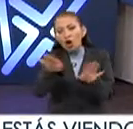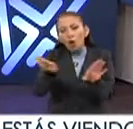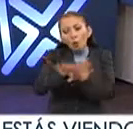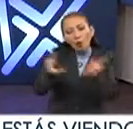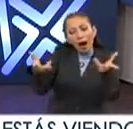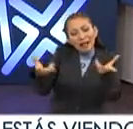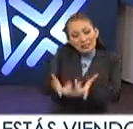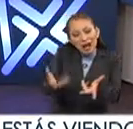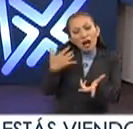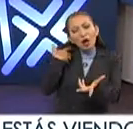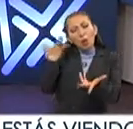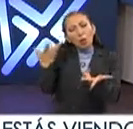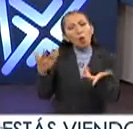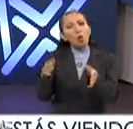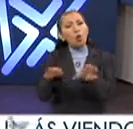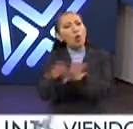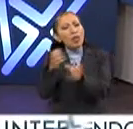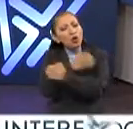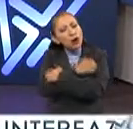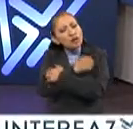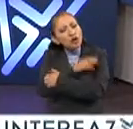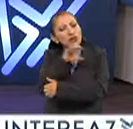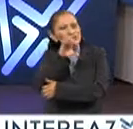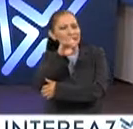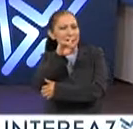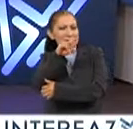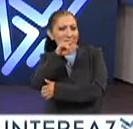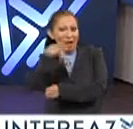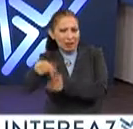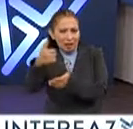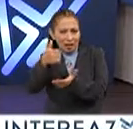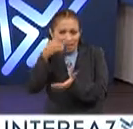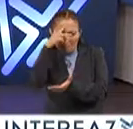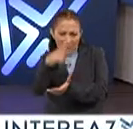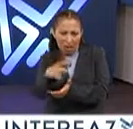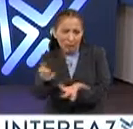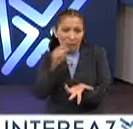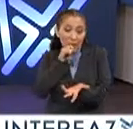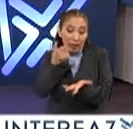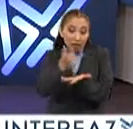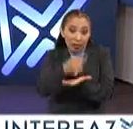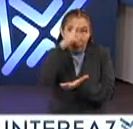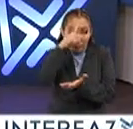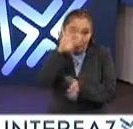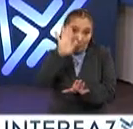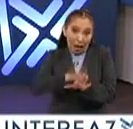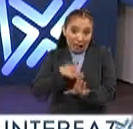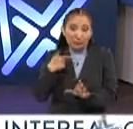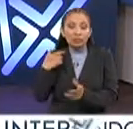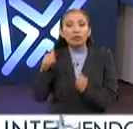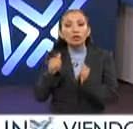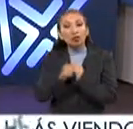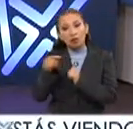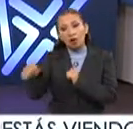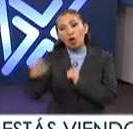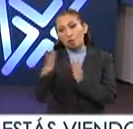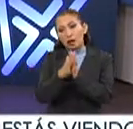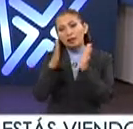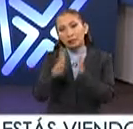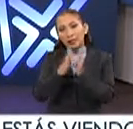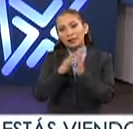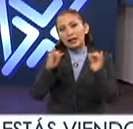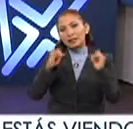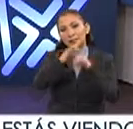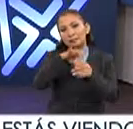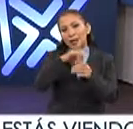construirla, cómo, pues, hacer educación cívica en nuestro país y sobre todo en la Ciudad de México con, pues, participantes